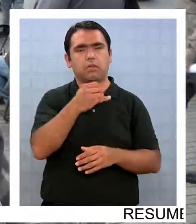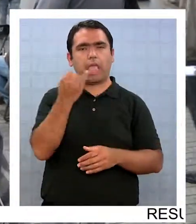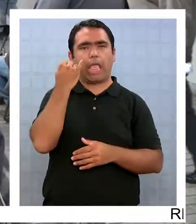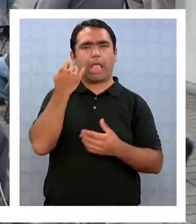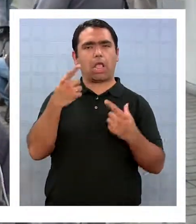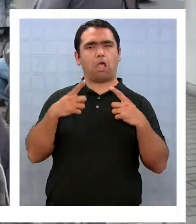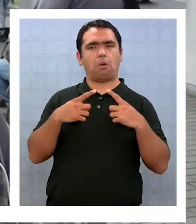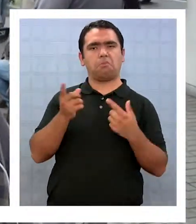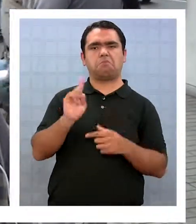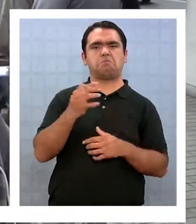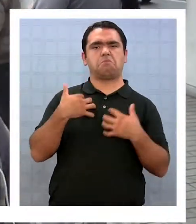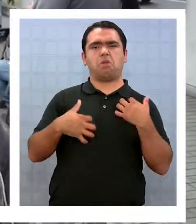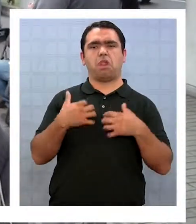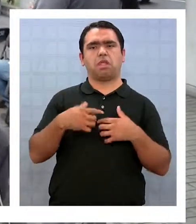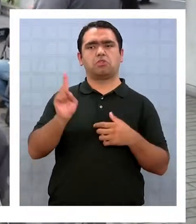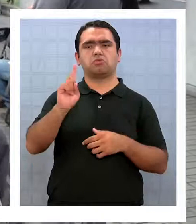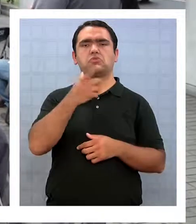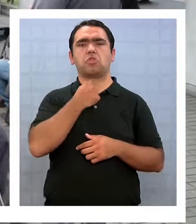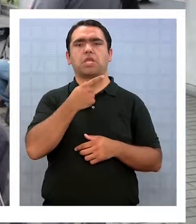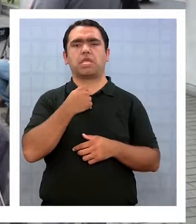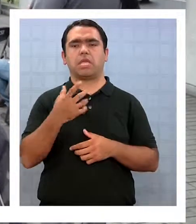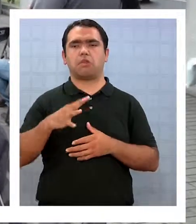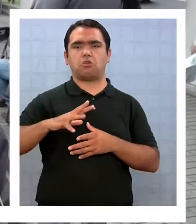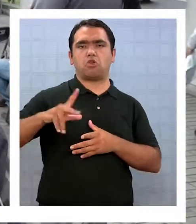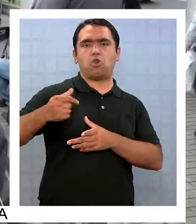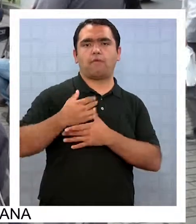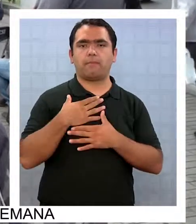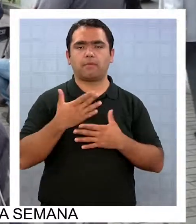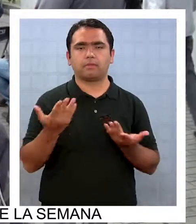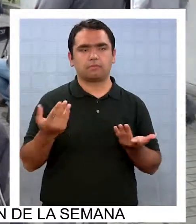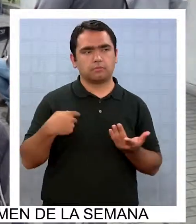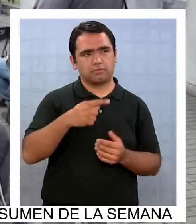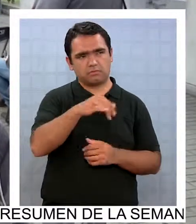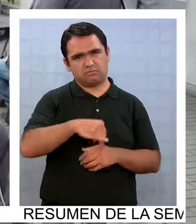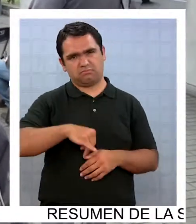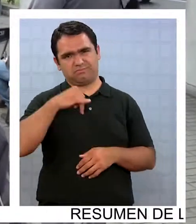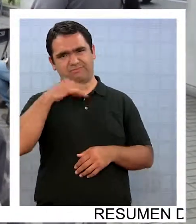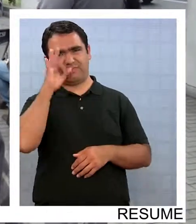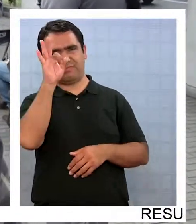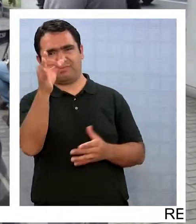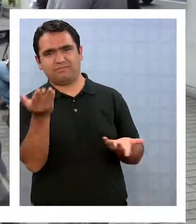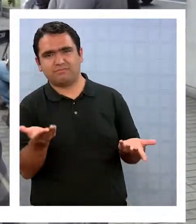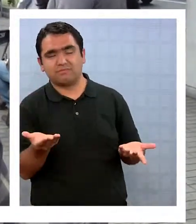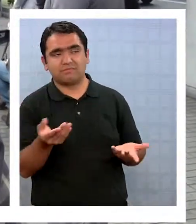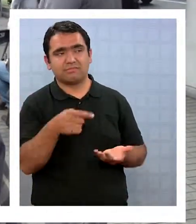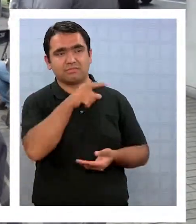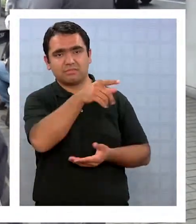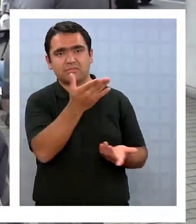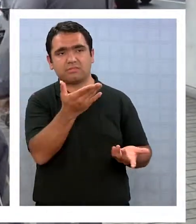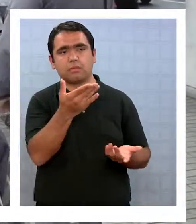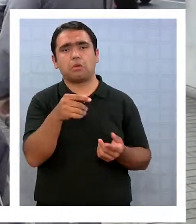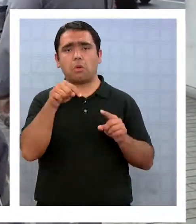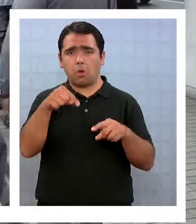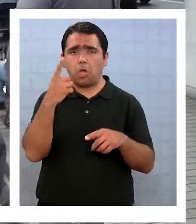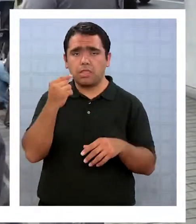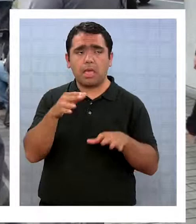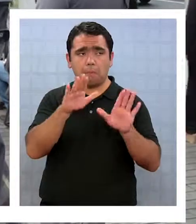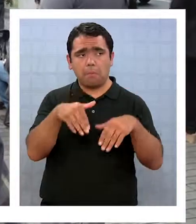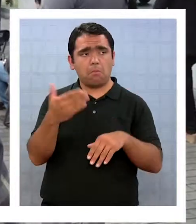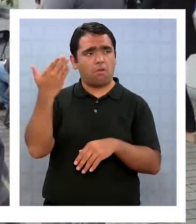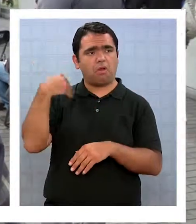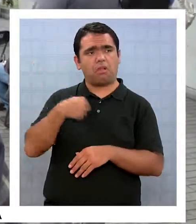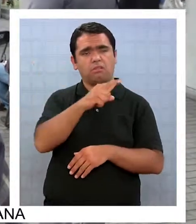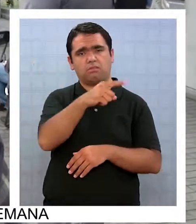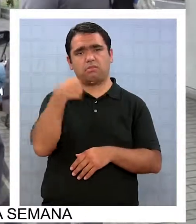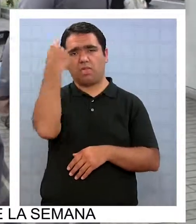ellos no quieren que se les meta la mano al bolsillo. Y sus intereses de clase, tanto hoy como ayer, evidentemente